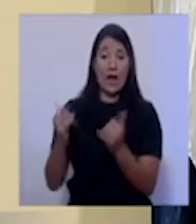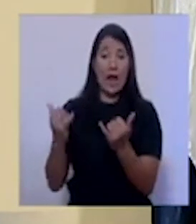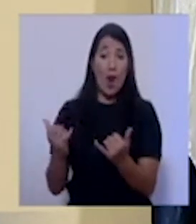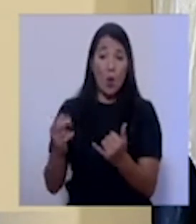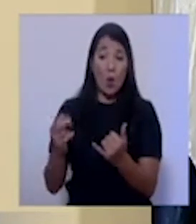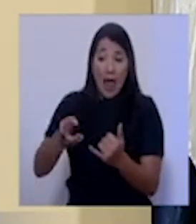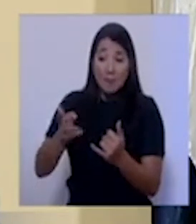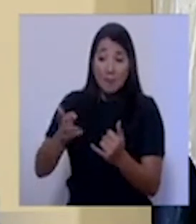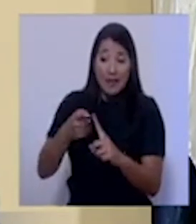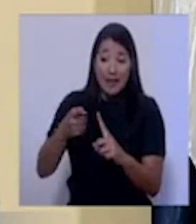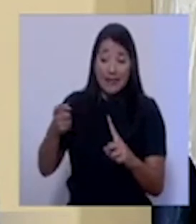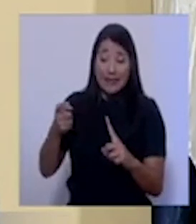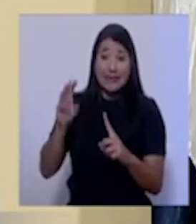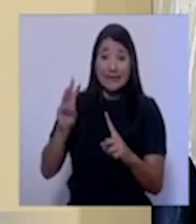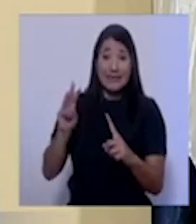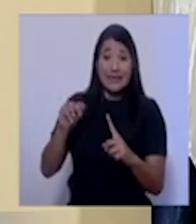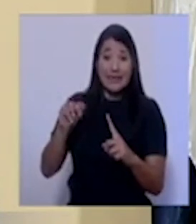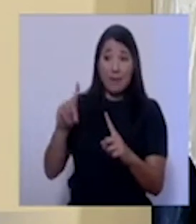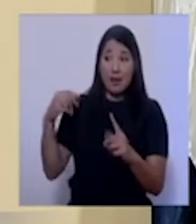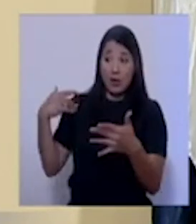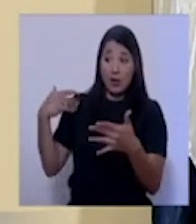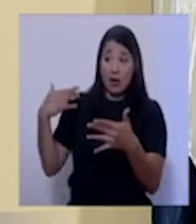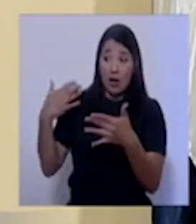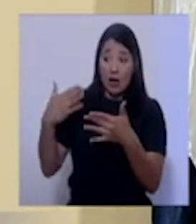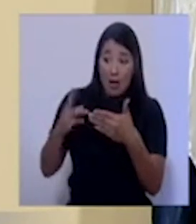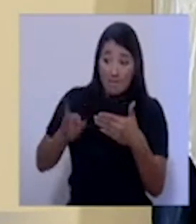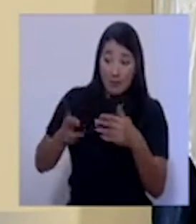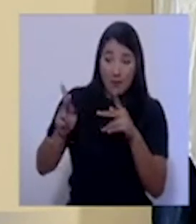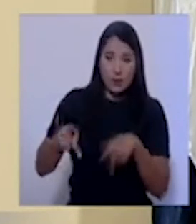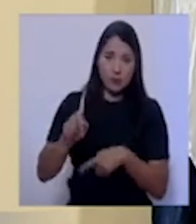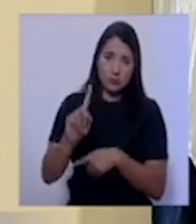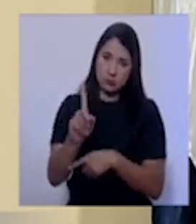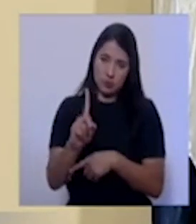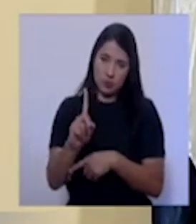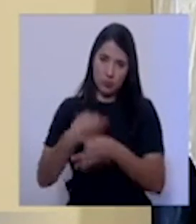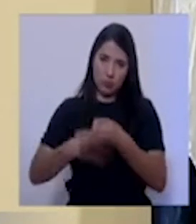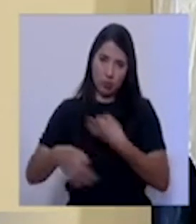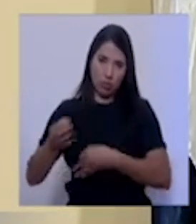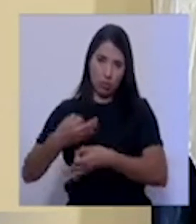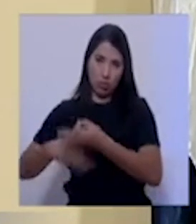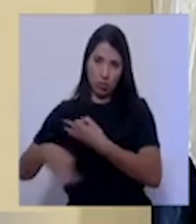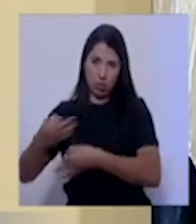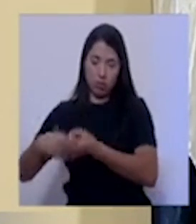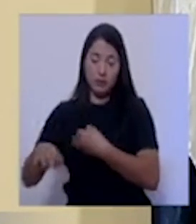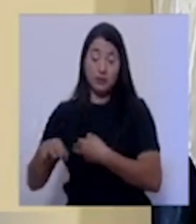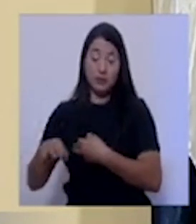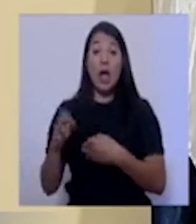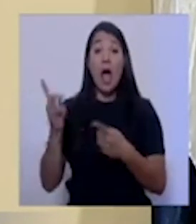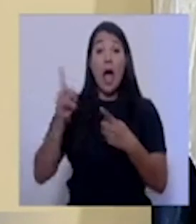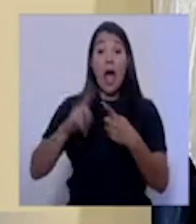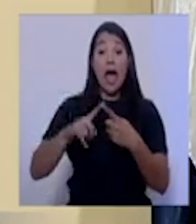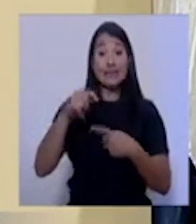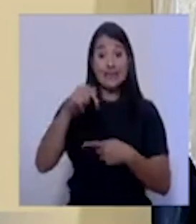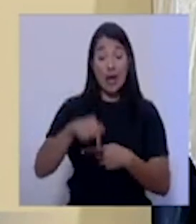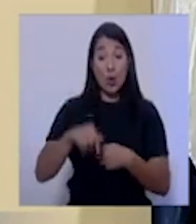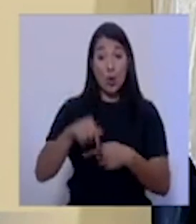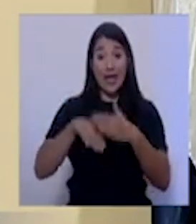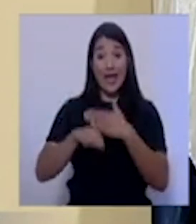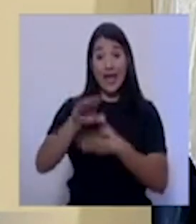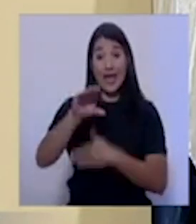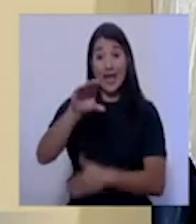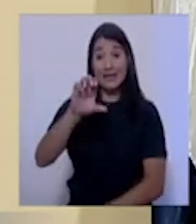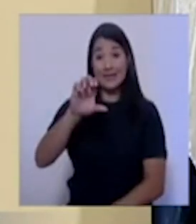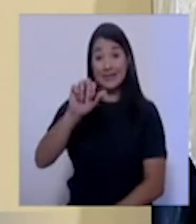una constante rotación. Este, por ejemplo, al día de hoy en el SIACO hemos